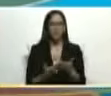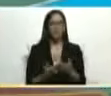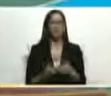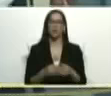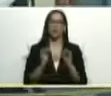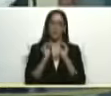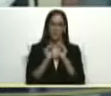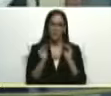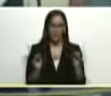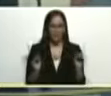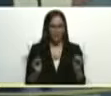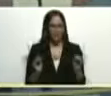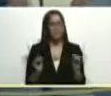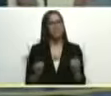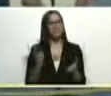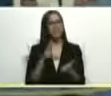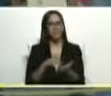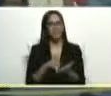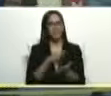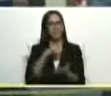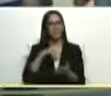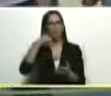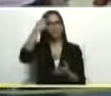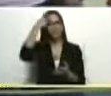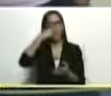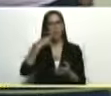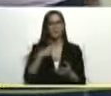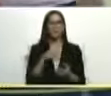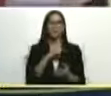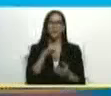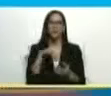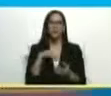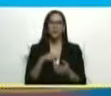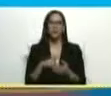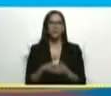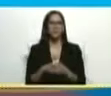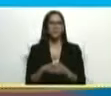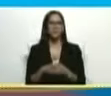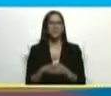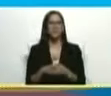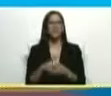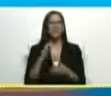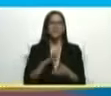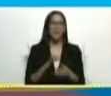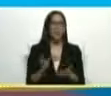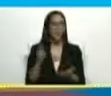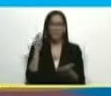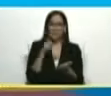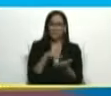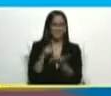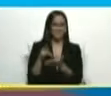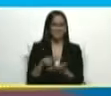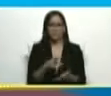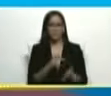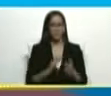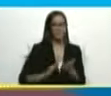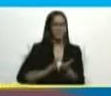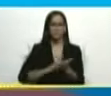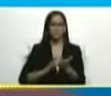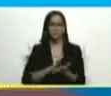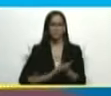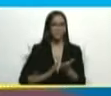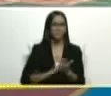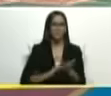reportes denuncias que llegan de nuestro pueblo pues nosotros pues andamos brincando para resolver y llevarle